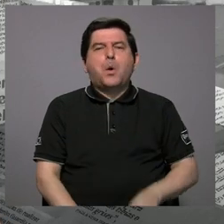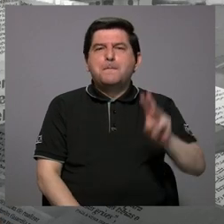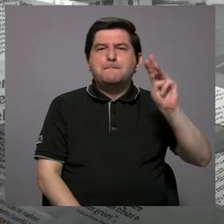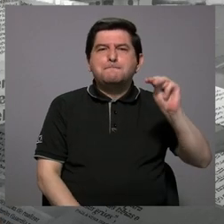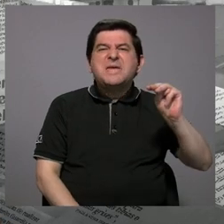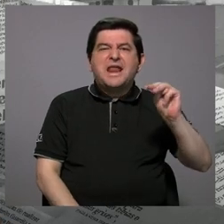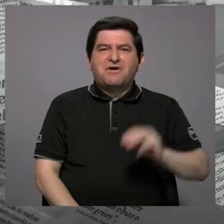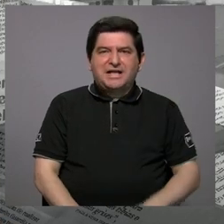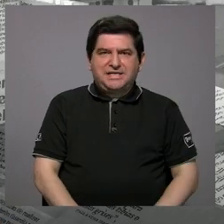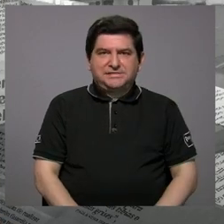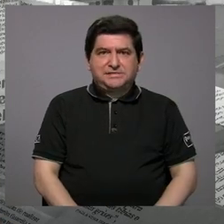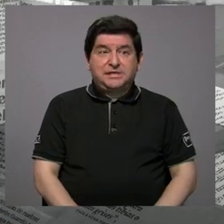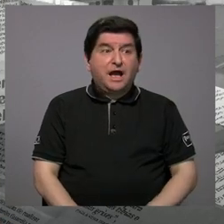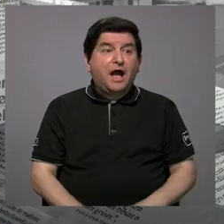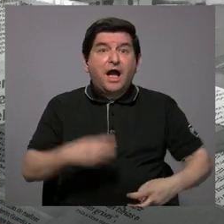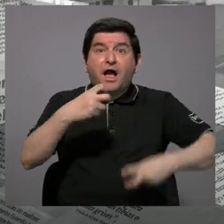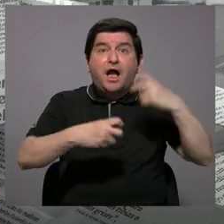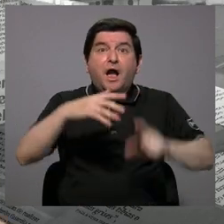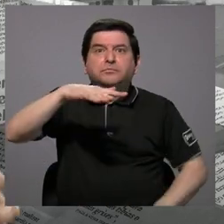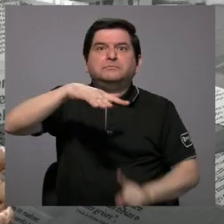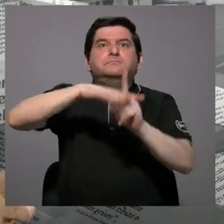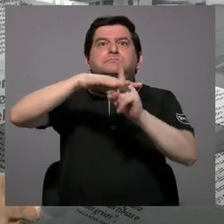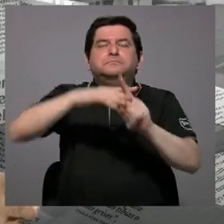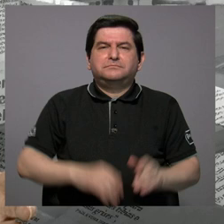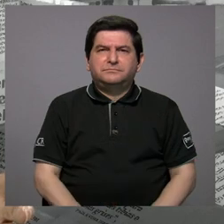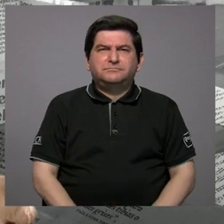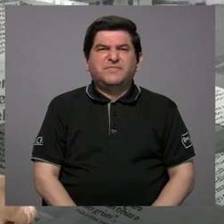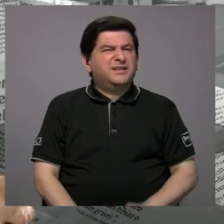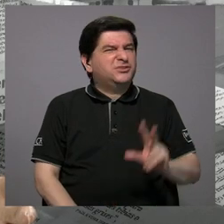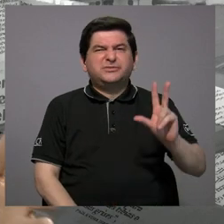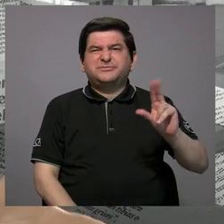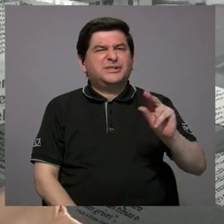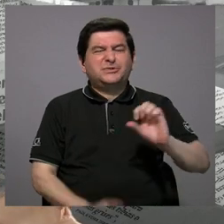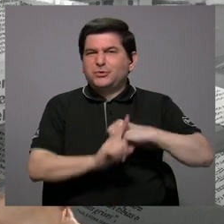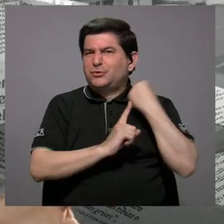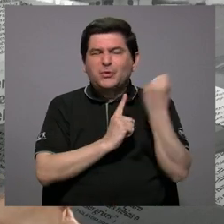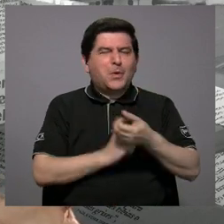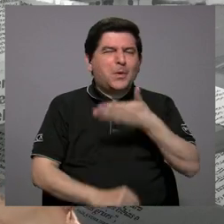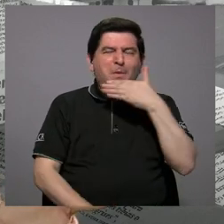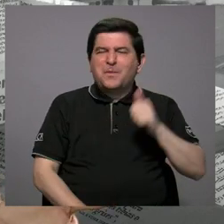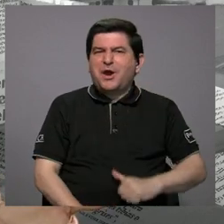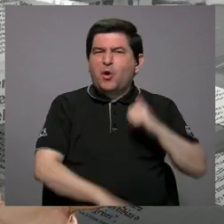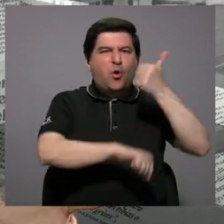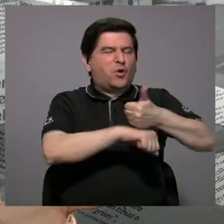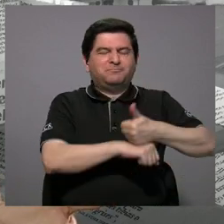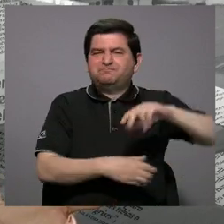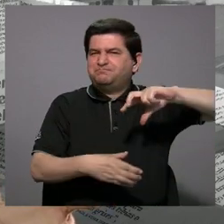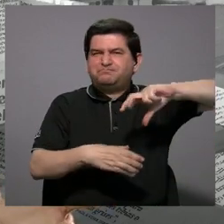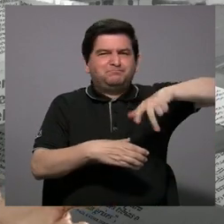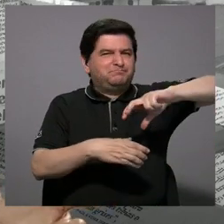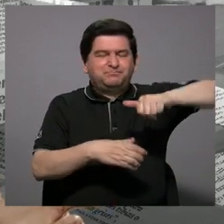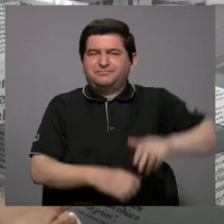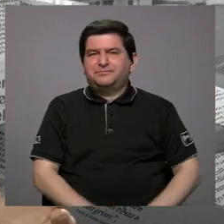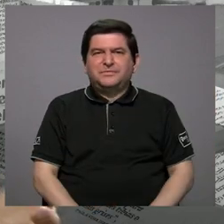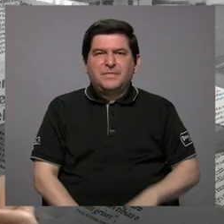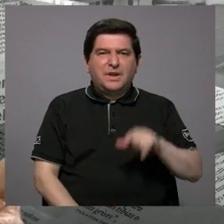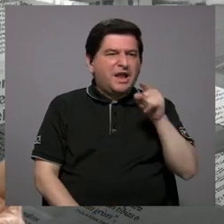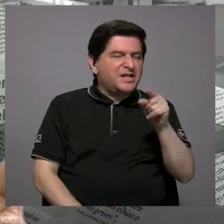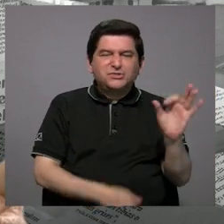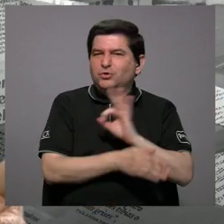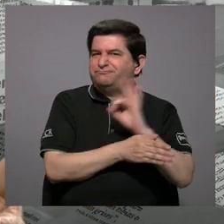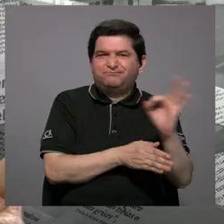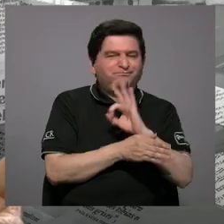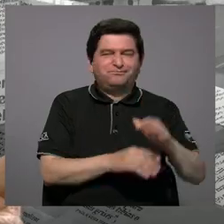Miravalles y que más bien generó problemas. Y que no, viendo entonces la situación, no se iban a poder instalar porque no iba a ser